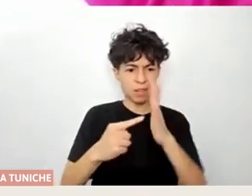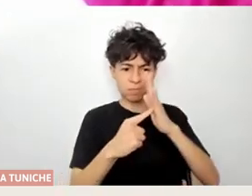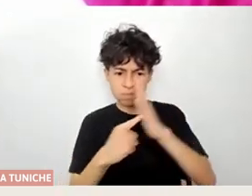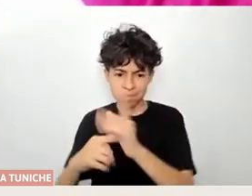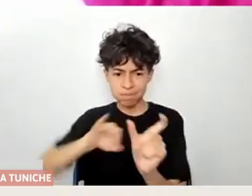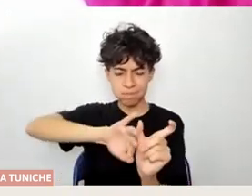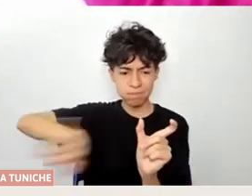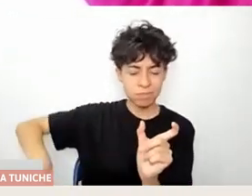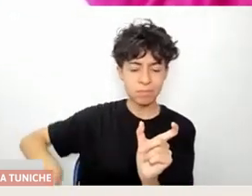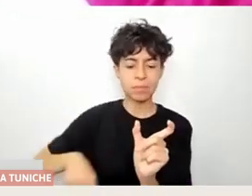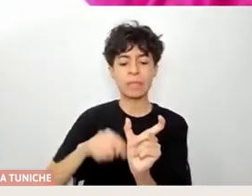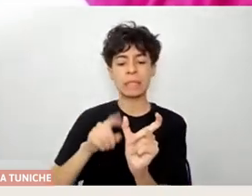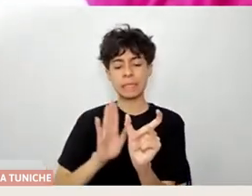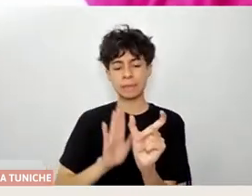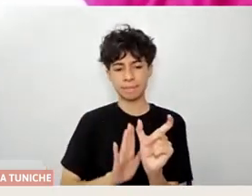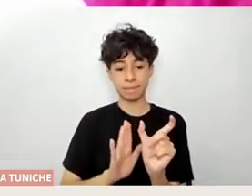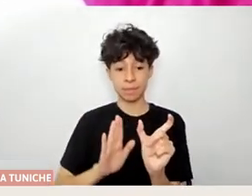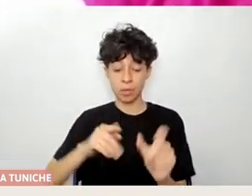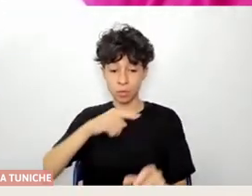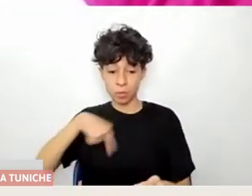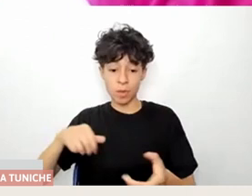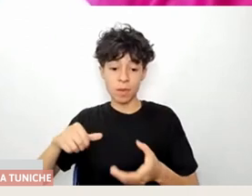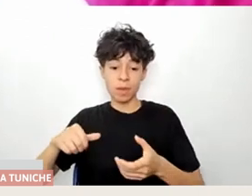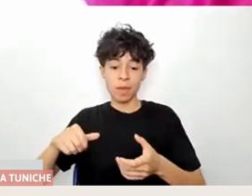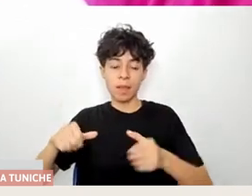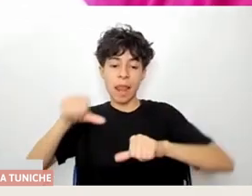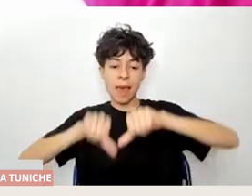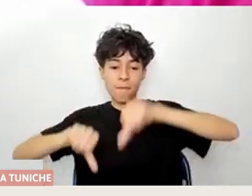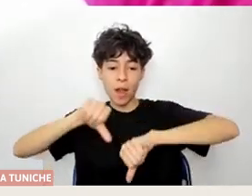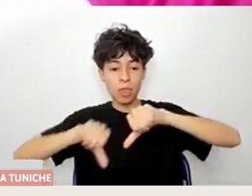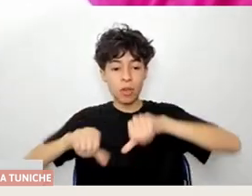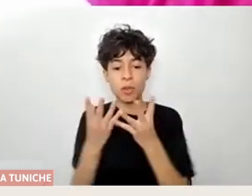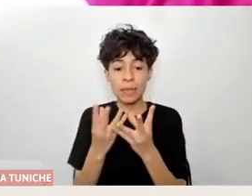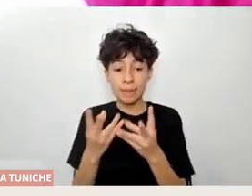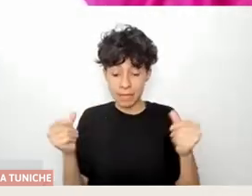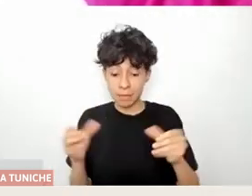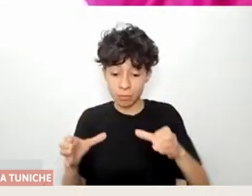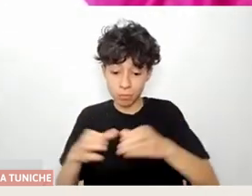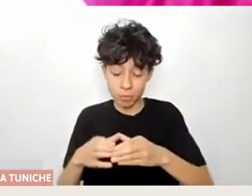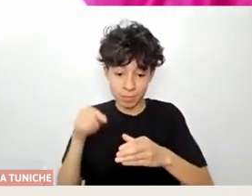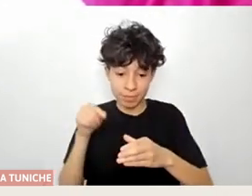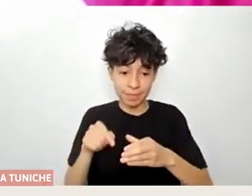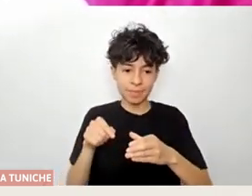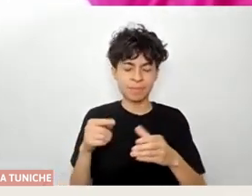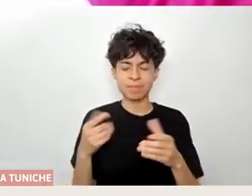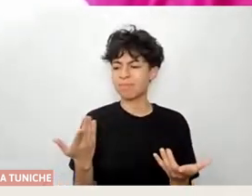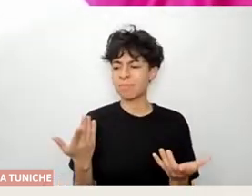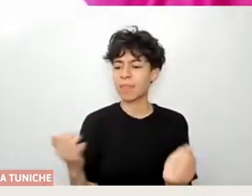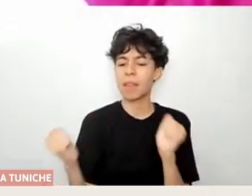cierto, consideramos en el laboratorio de lo invisible acompañarnos desde la expansión cargada de corazón,